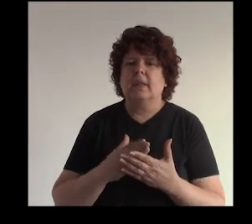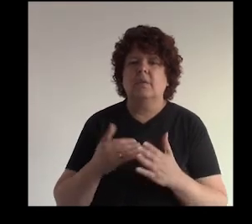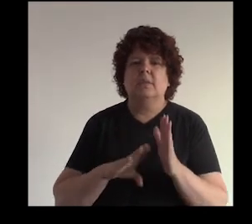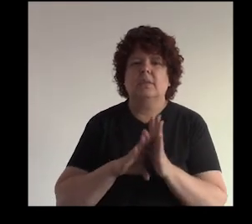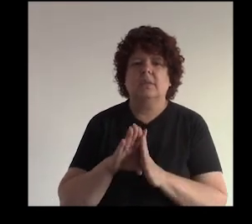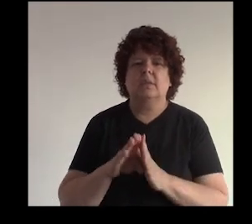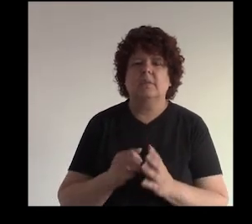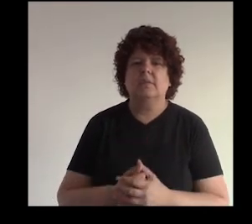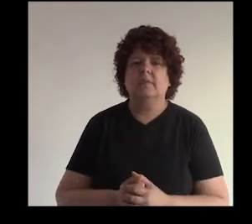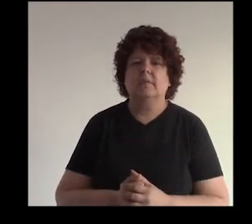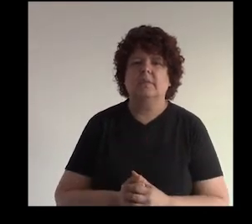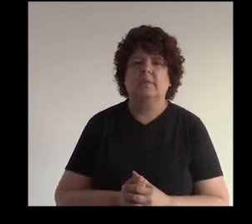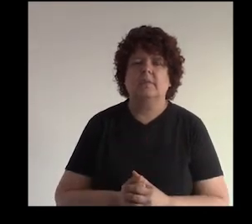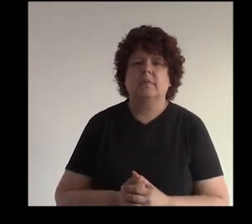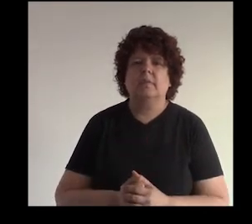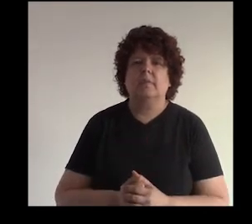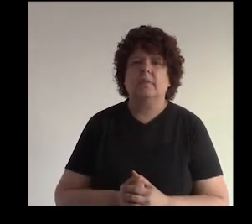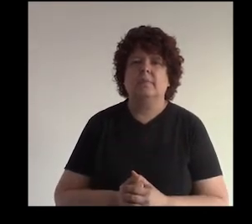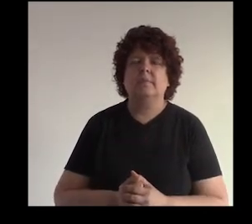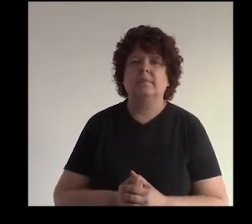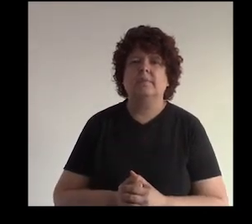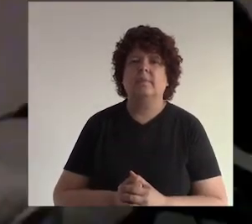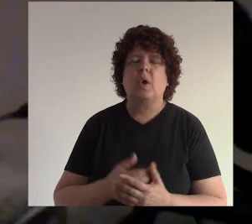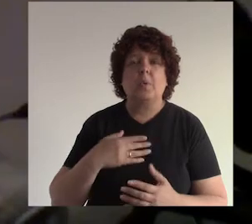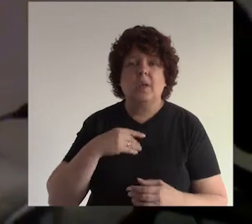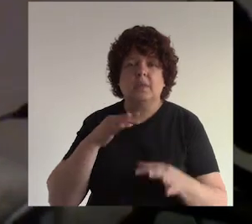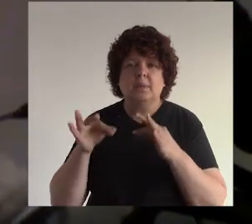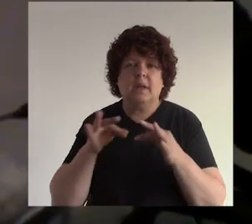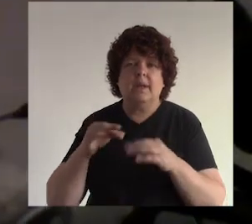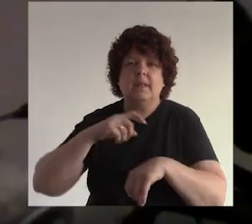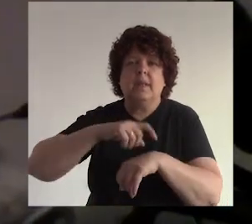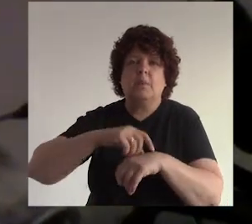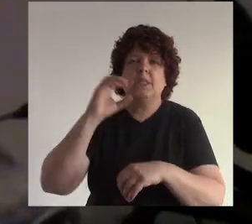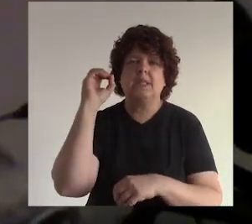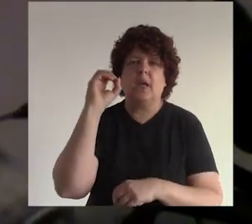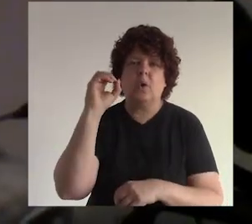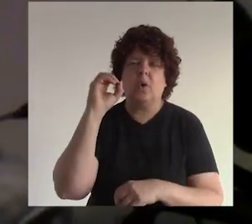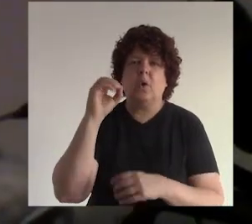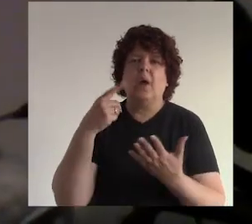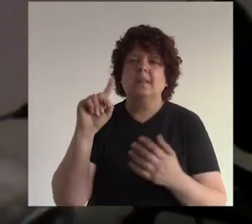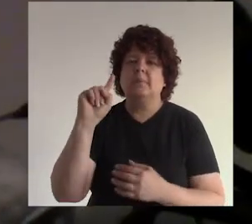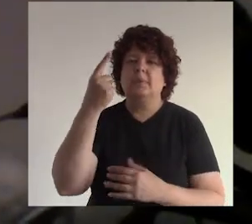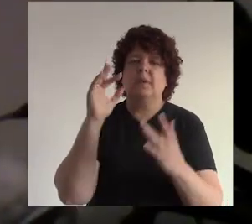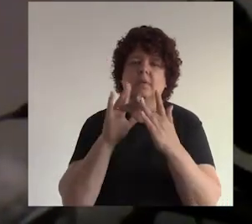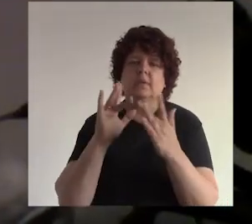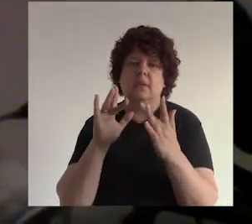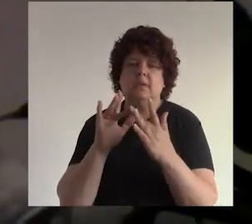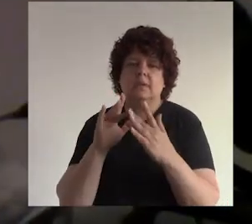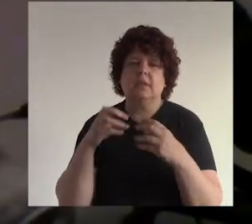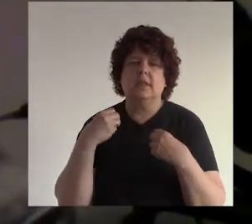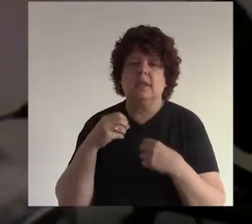cero sí bueno como les decía el momento cero es importante porque es el primer